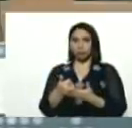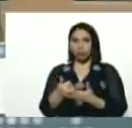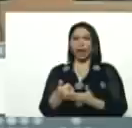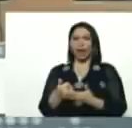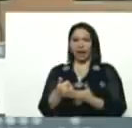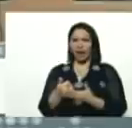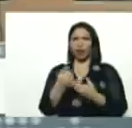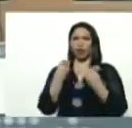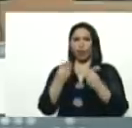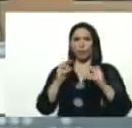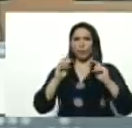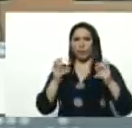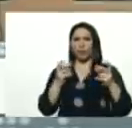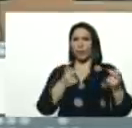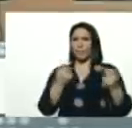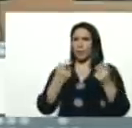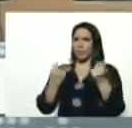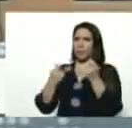de la distribución, gasolina,